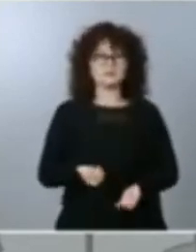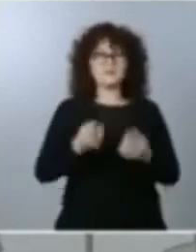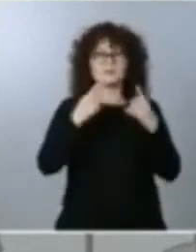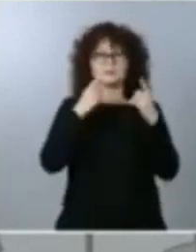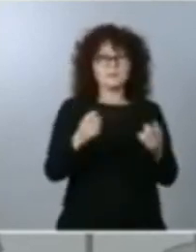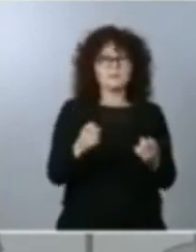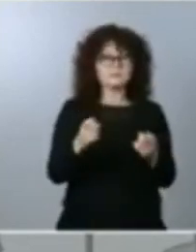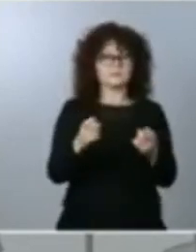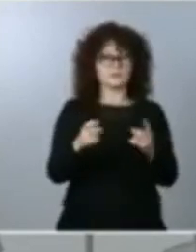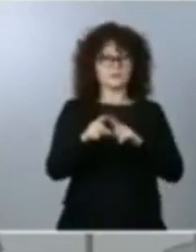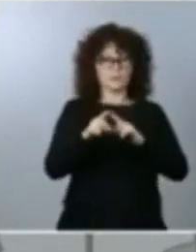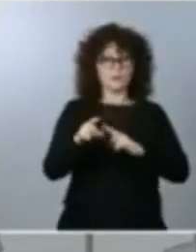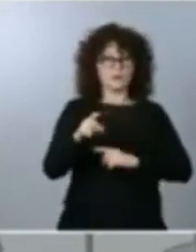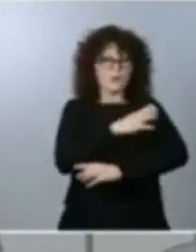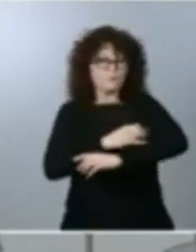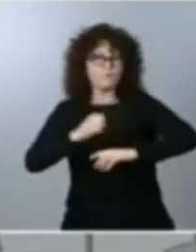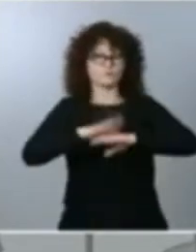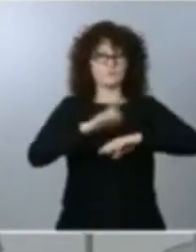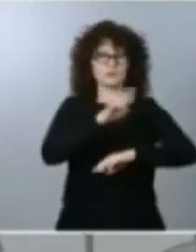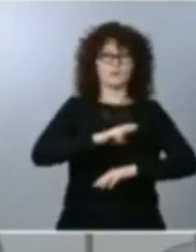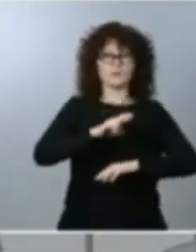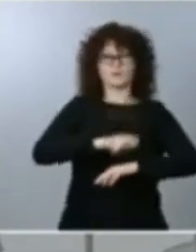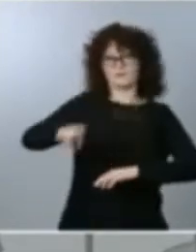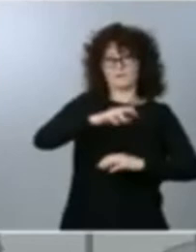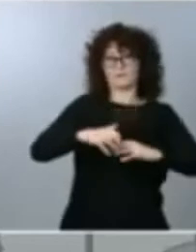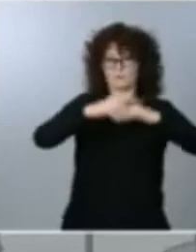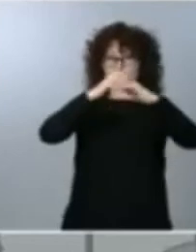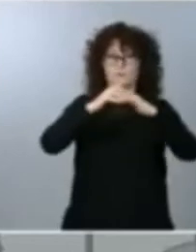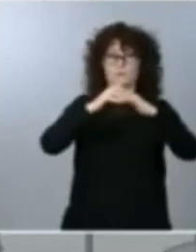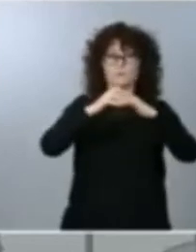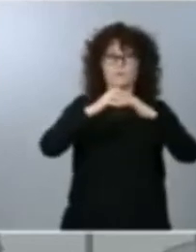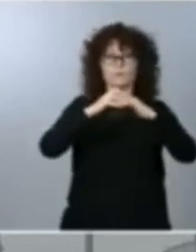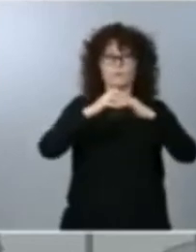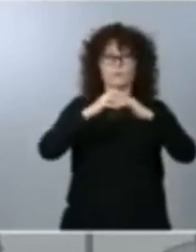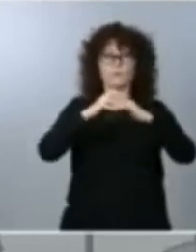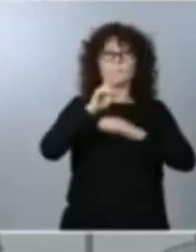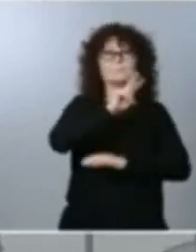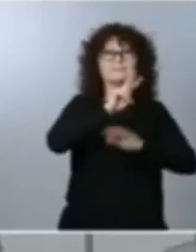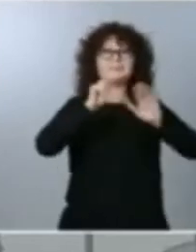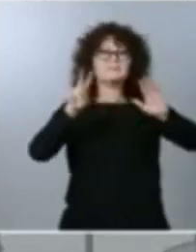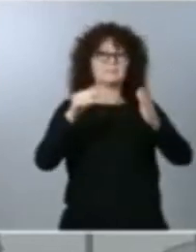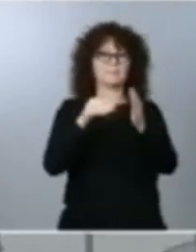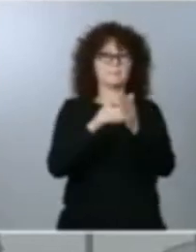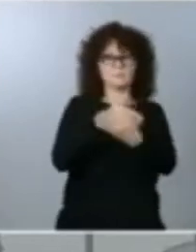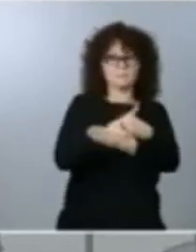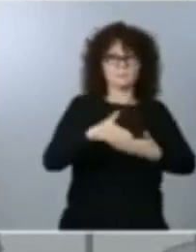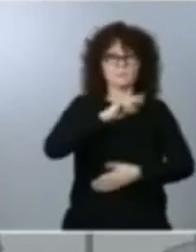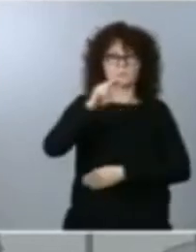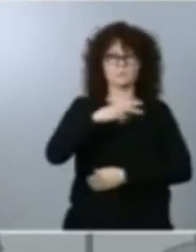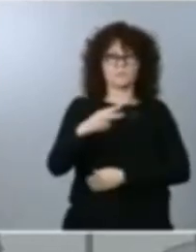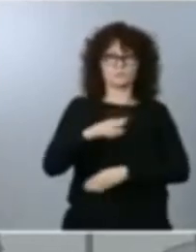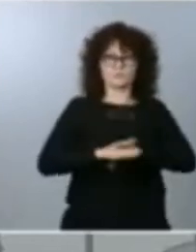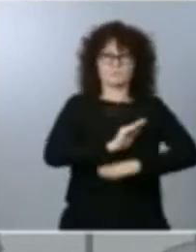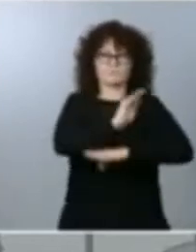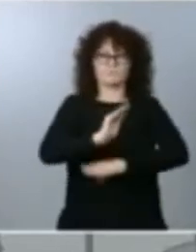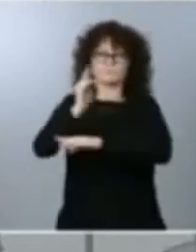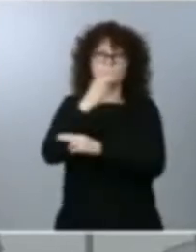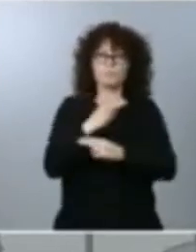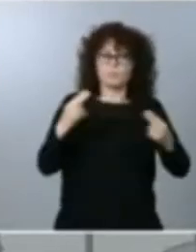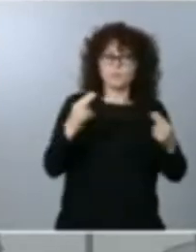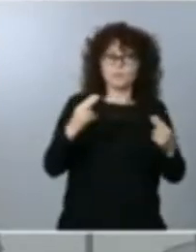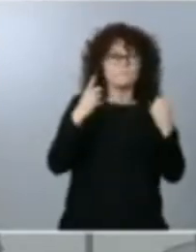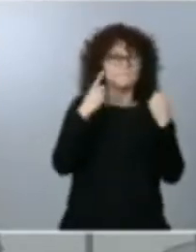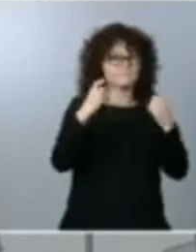recuperación vamos a vehicular 27.000 millones de euros el próximo año en inversiones públicas tan necesarias para crear